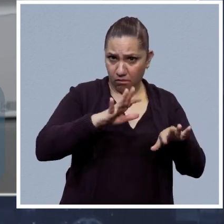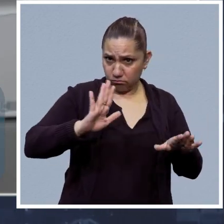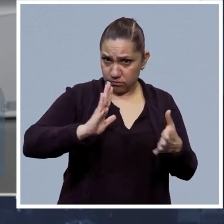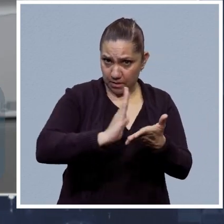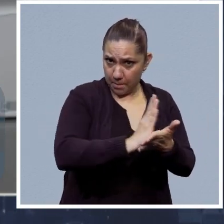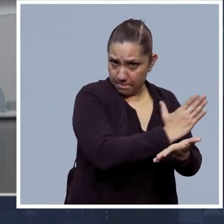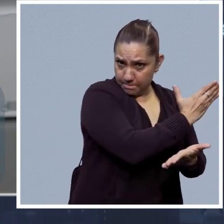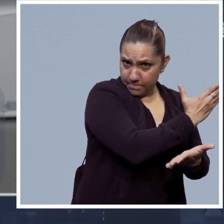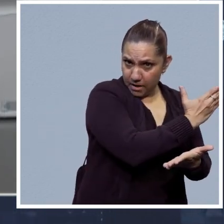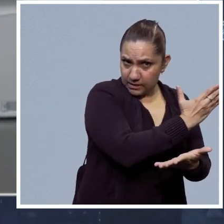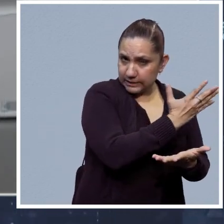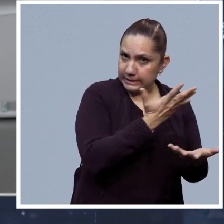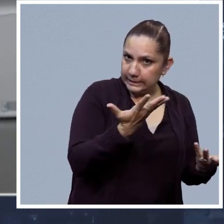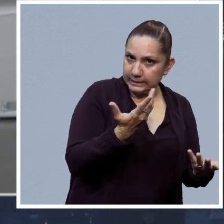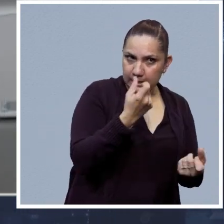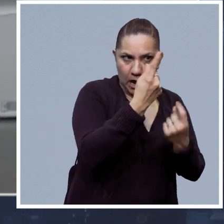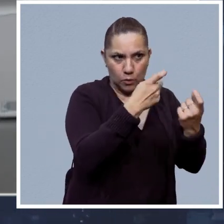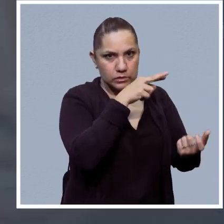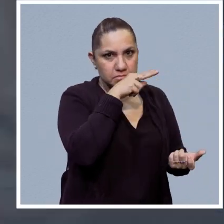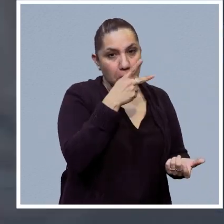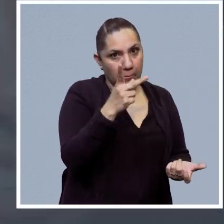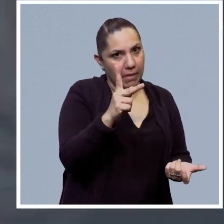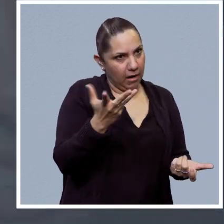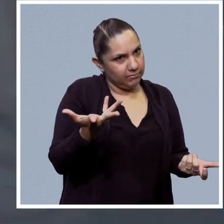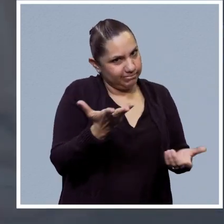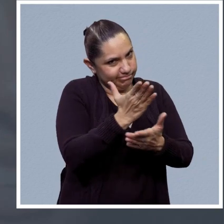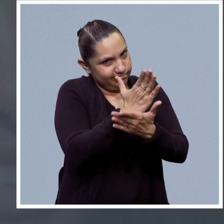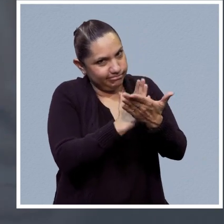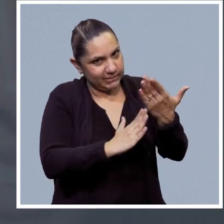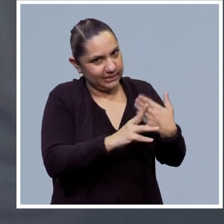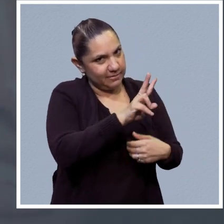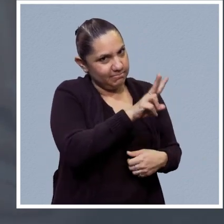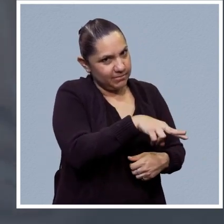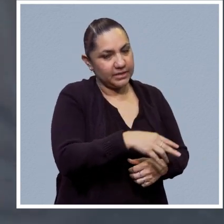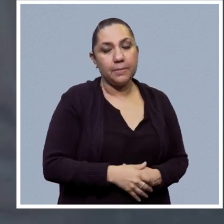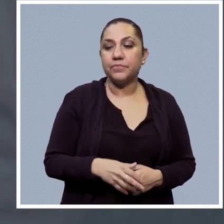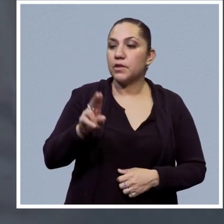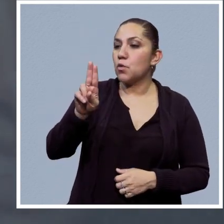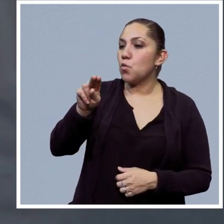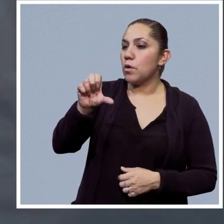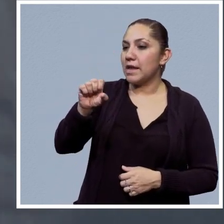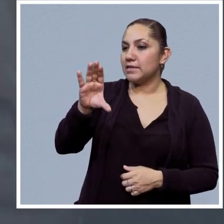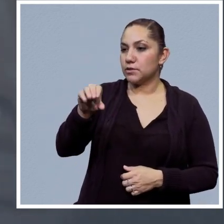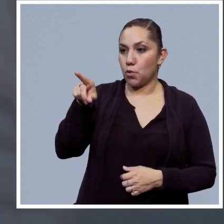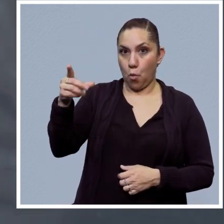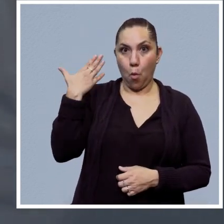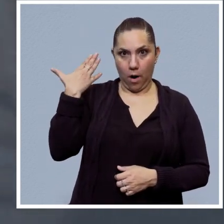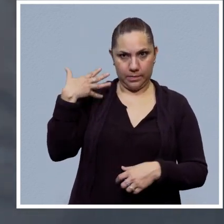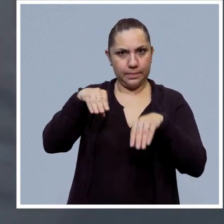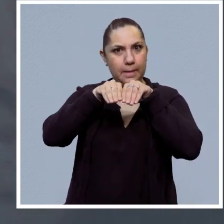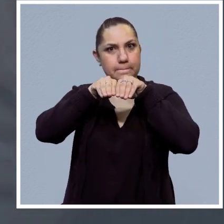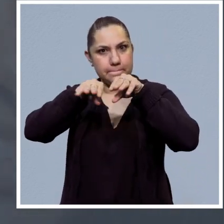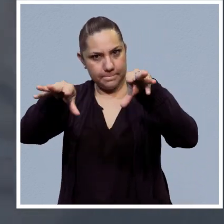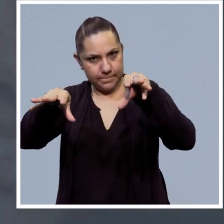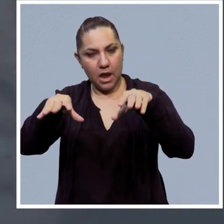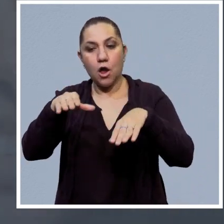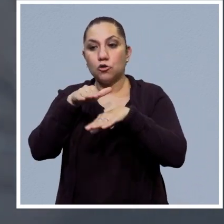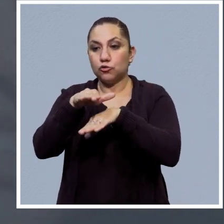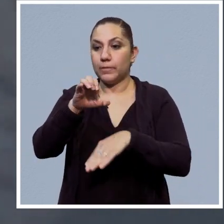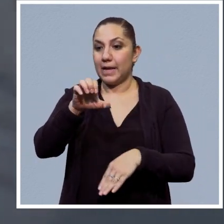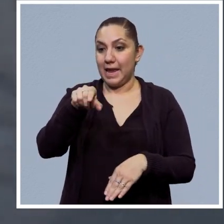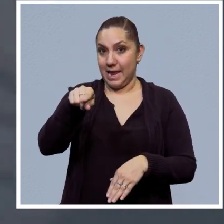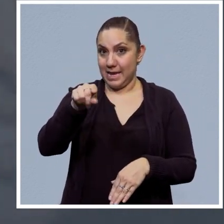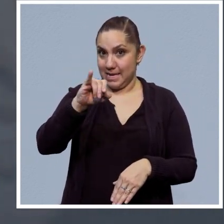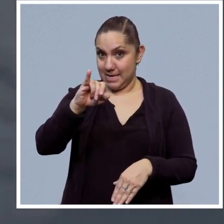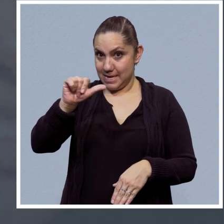Y esto que quiere que le diga, en parte es verdad. En 2021, la UNESCO lanzó las recomendaciones sobre la ética de la inteligencia